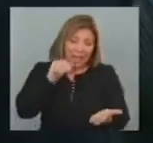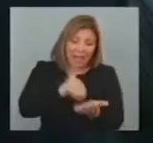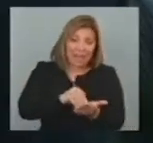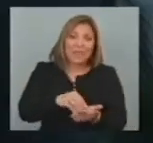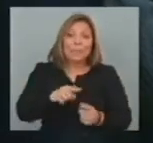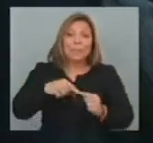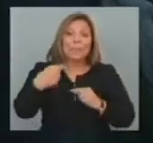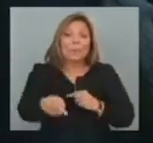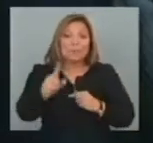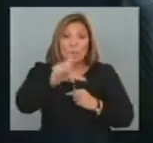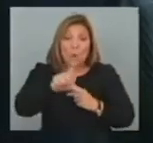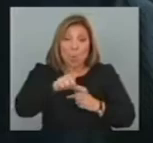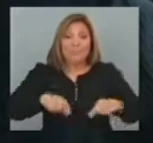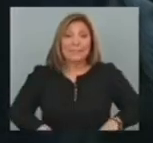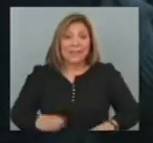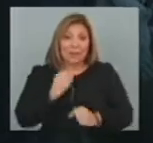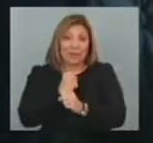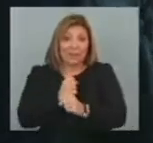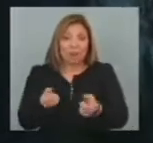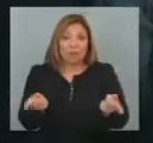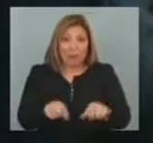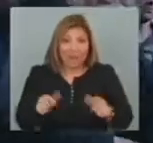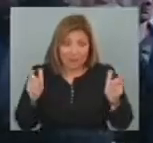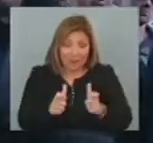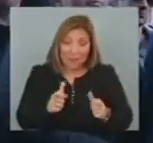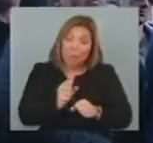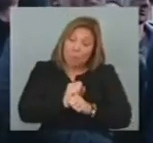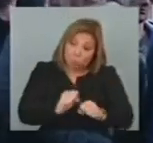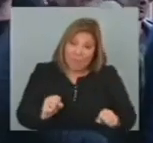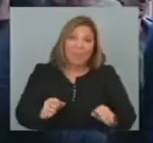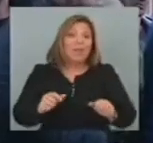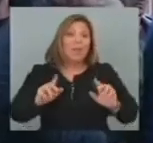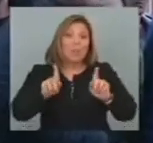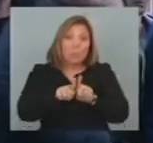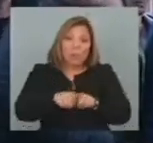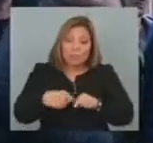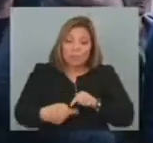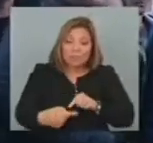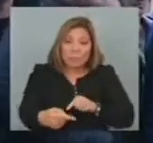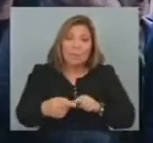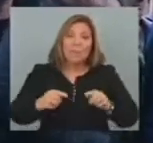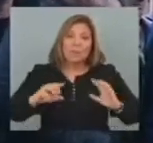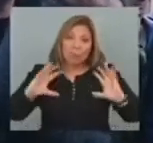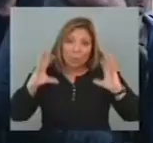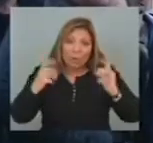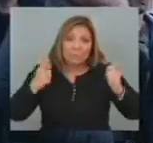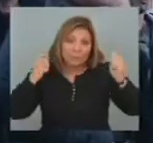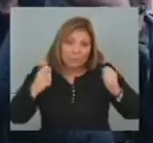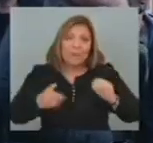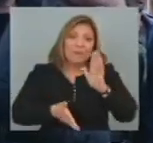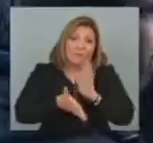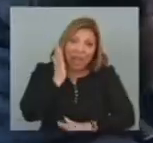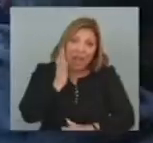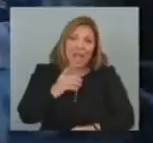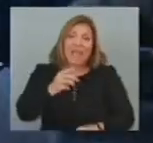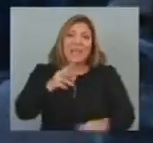próximo lunes En el Ministerio de Trabajo Los funcionarios No descartan Movilizarse En los próximos días Y tienen previsto Comenzar una